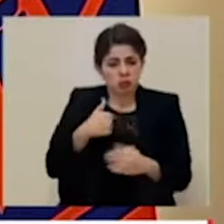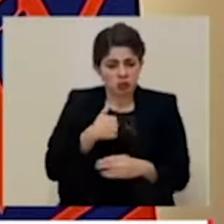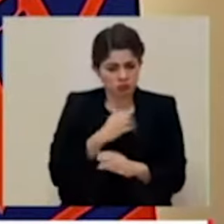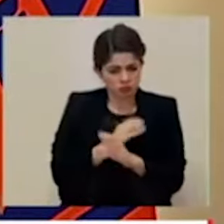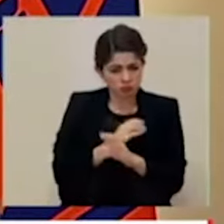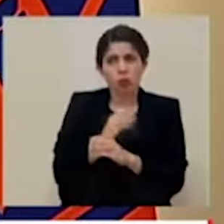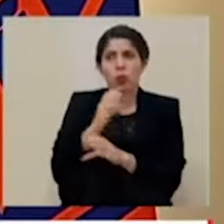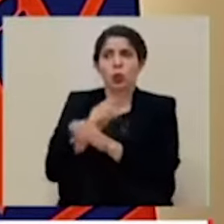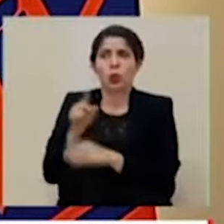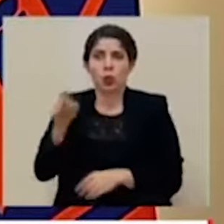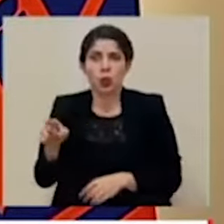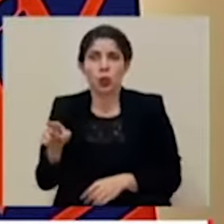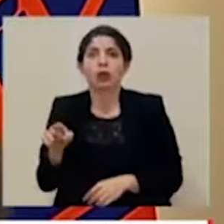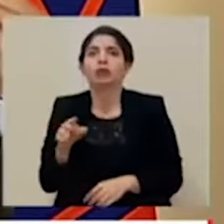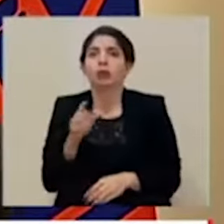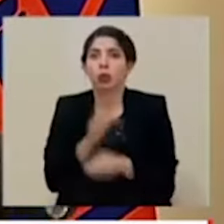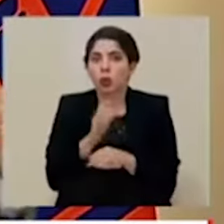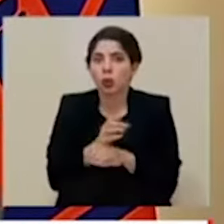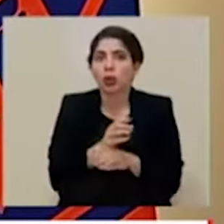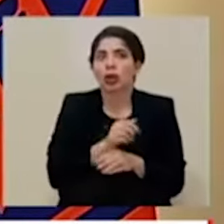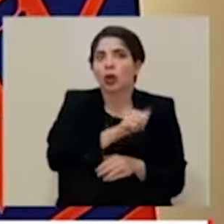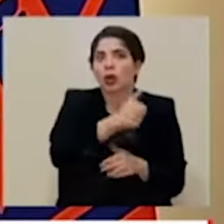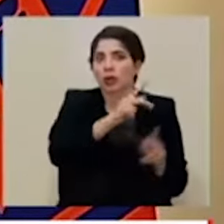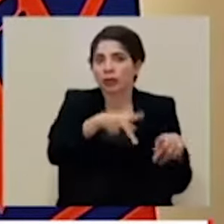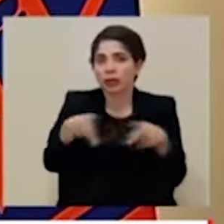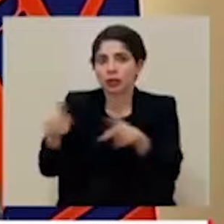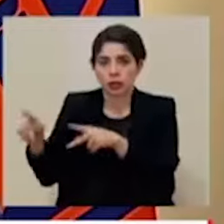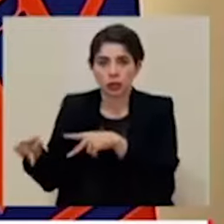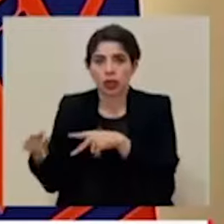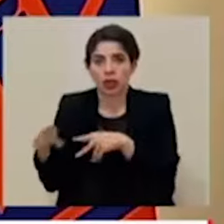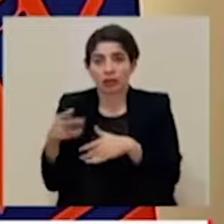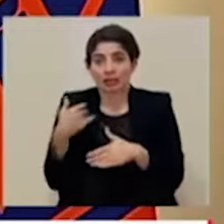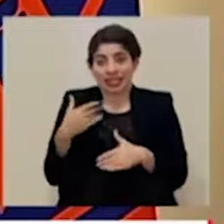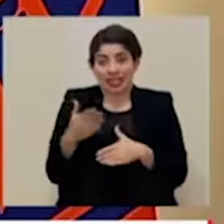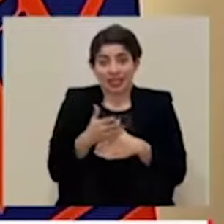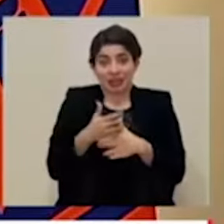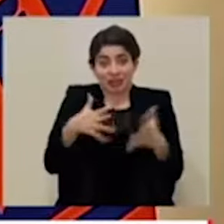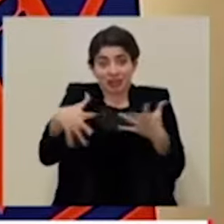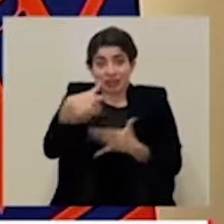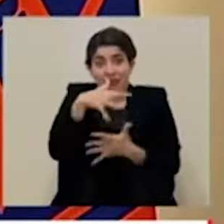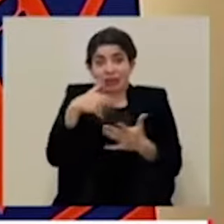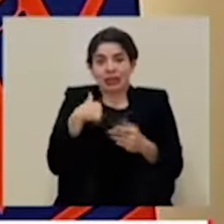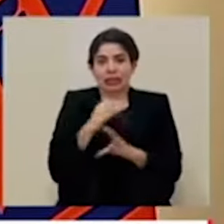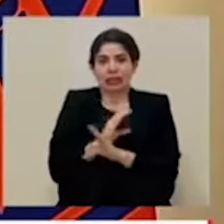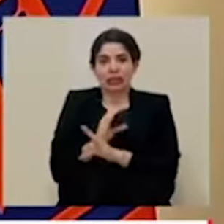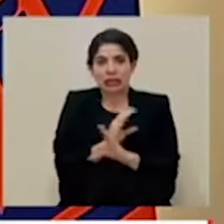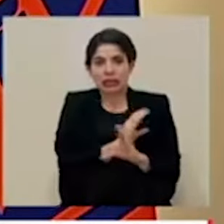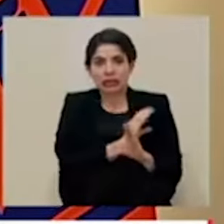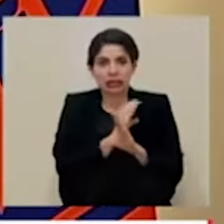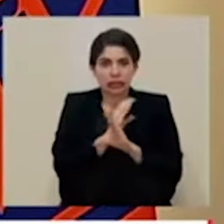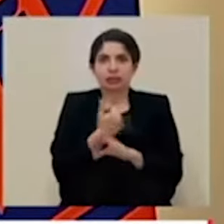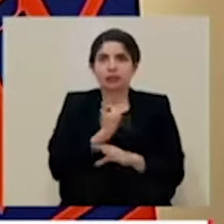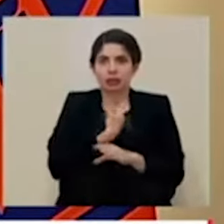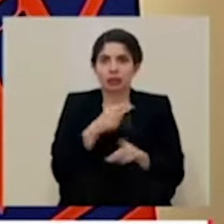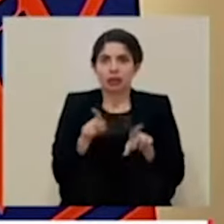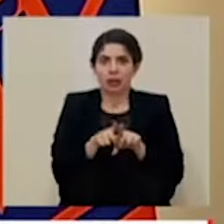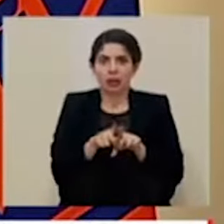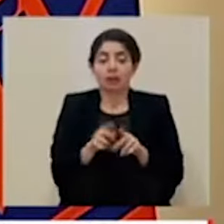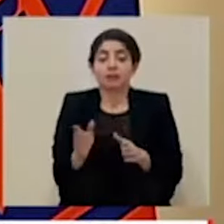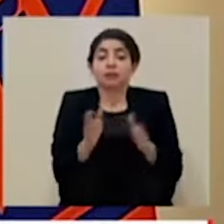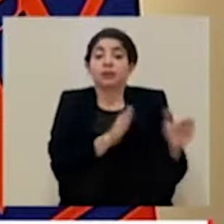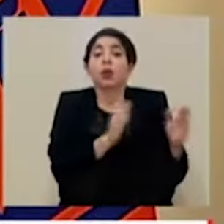pero sí tenemos que cuidarnos nosotros y cuidar a las personas que están compartiendo en ese escenario. Y en la comunidad,